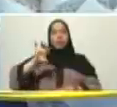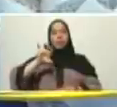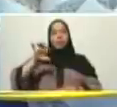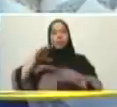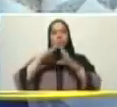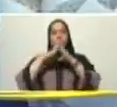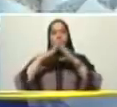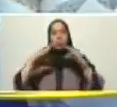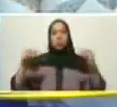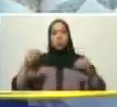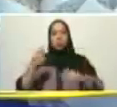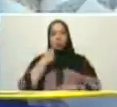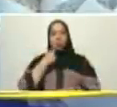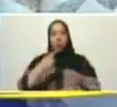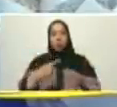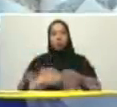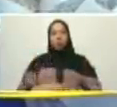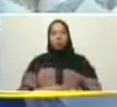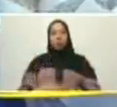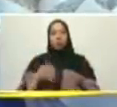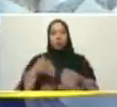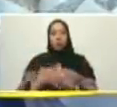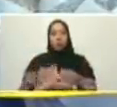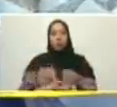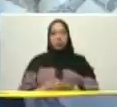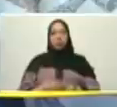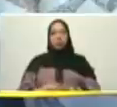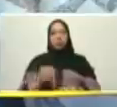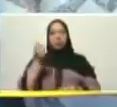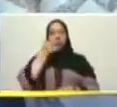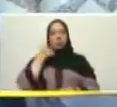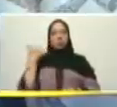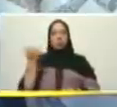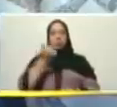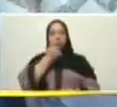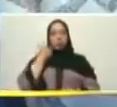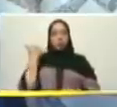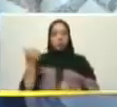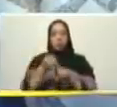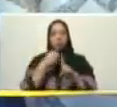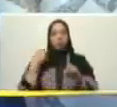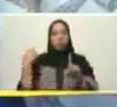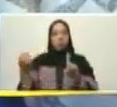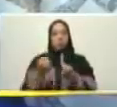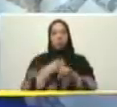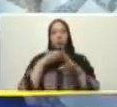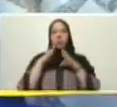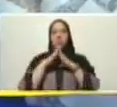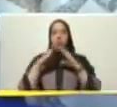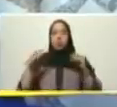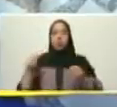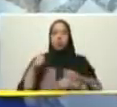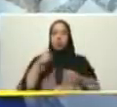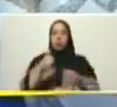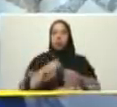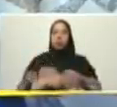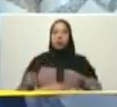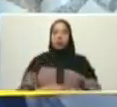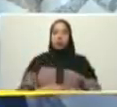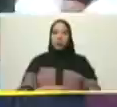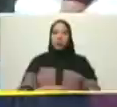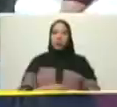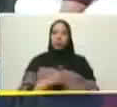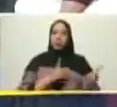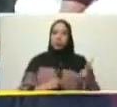todo lo que ha dicho con respecto a bombonada y la lucha pues que llevamos nos recuerda todo lo que ha sido un gran esfuerzo por